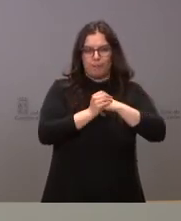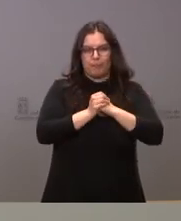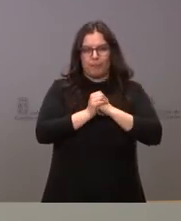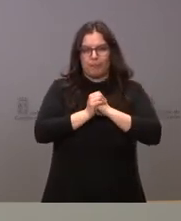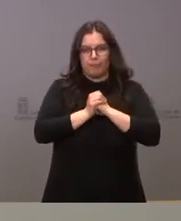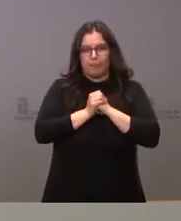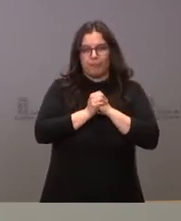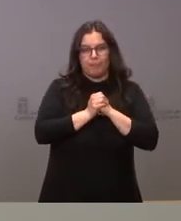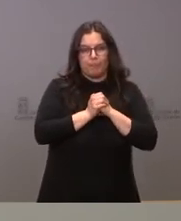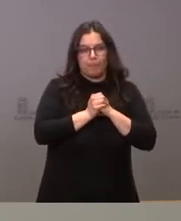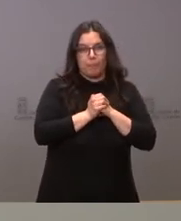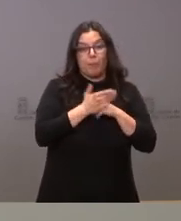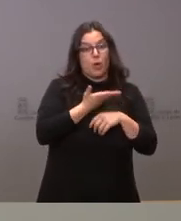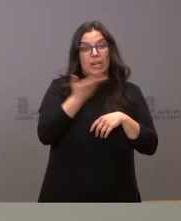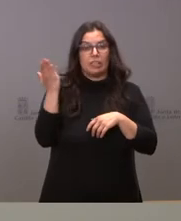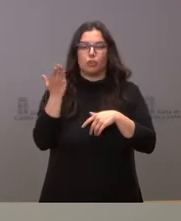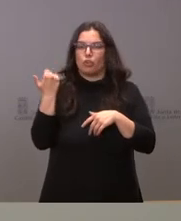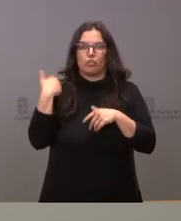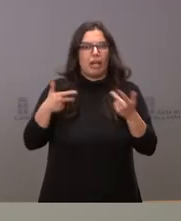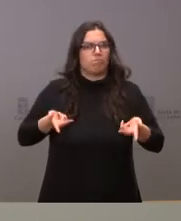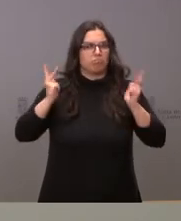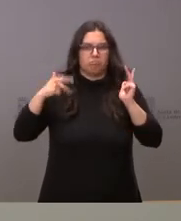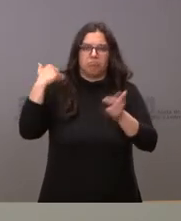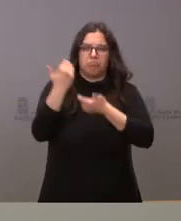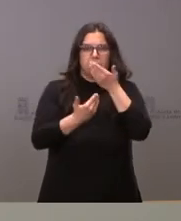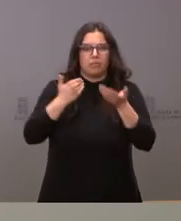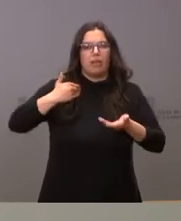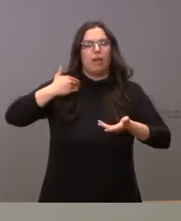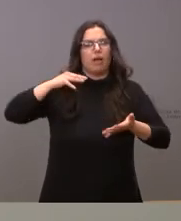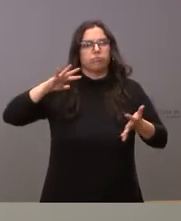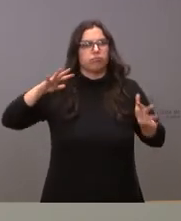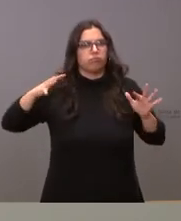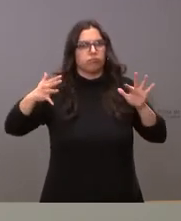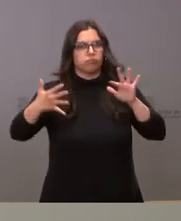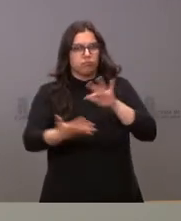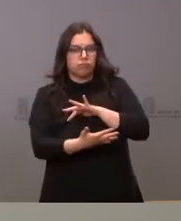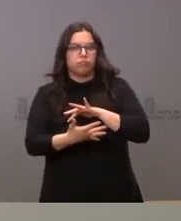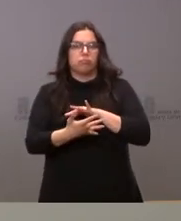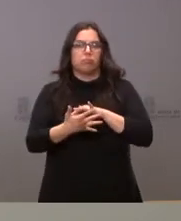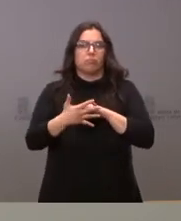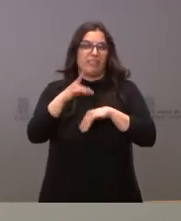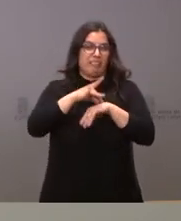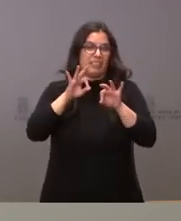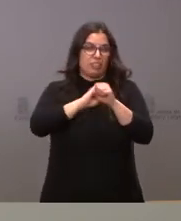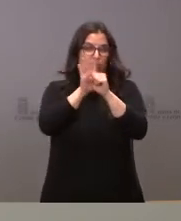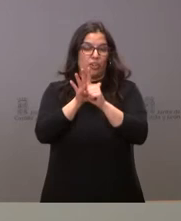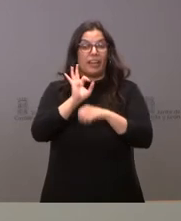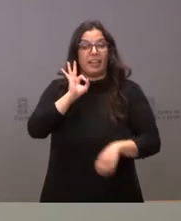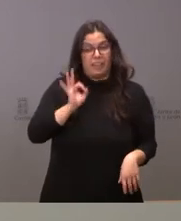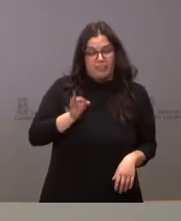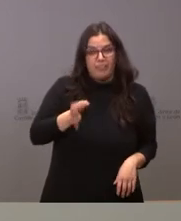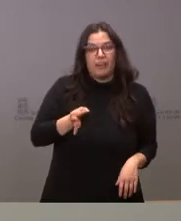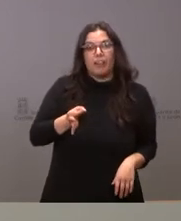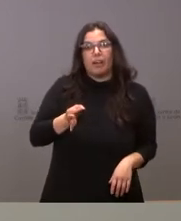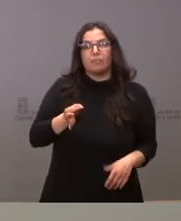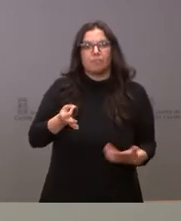prohibiciones siguen vigentes, pero el resto sigue en este proceso de avance en relación con la evolución de la enfermedad, que es verdad que,